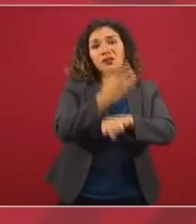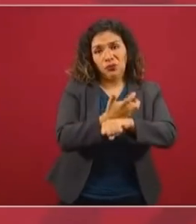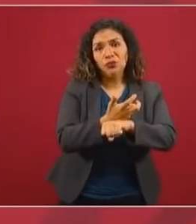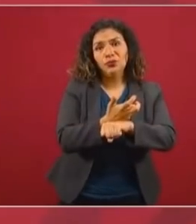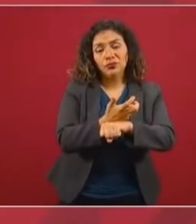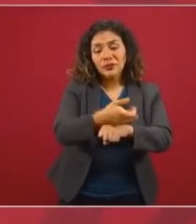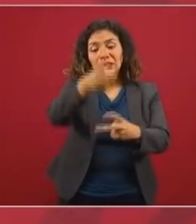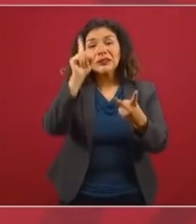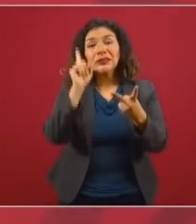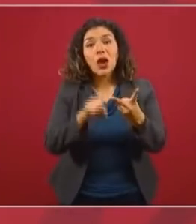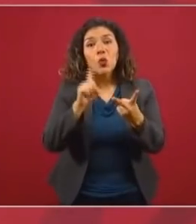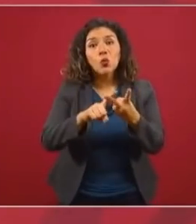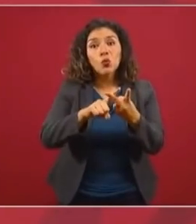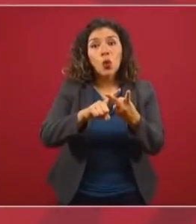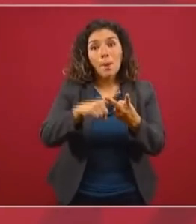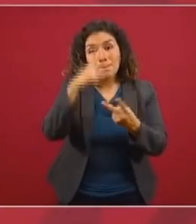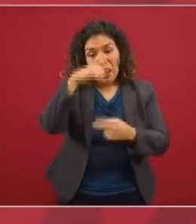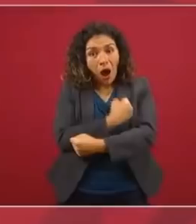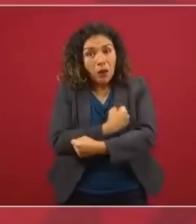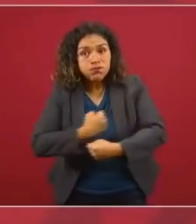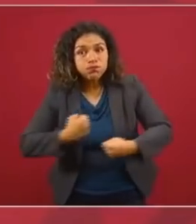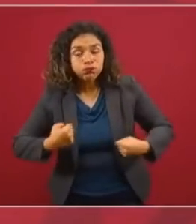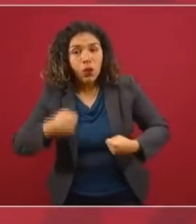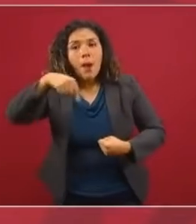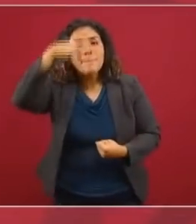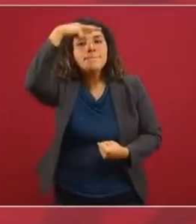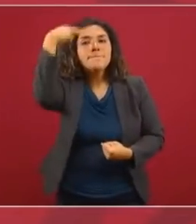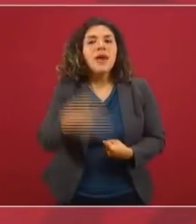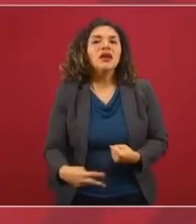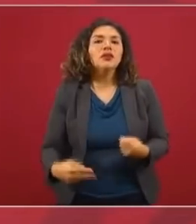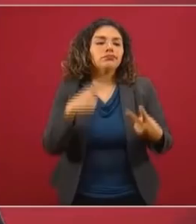El segundo lugar en el mundo en obesidad, México.